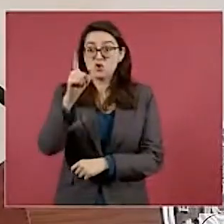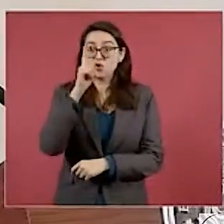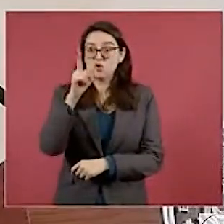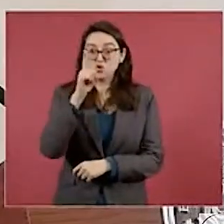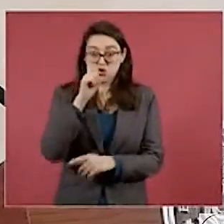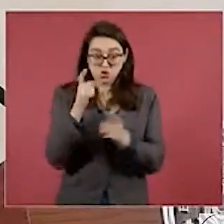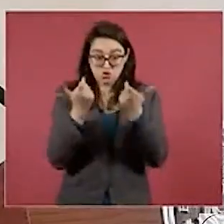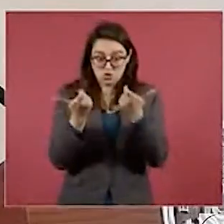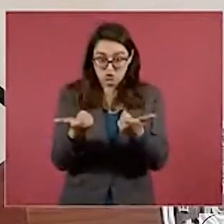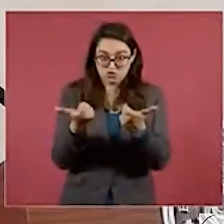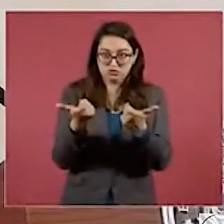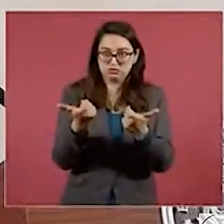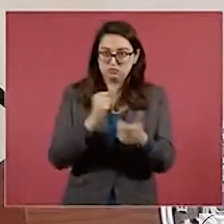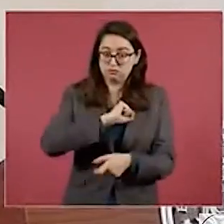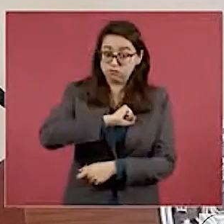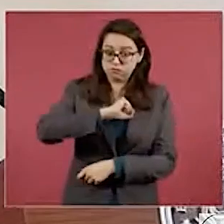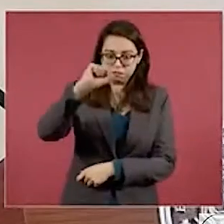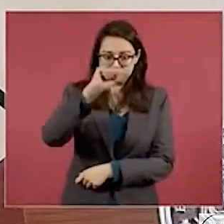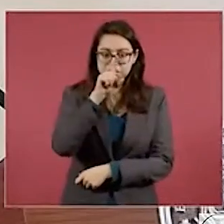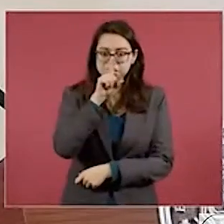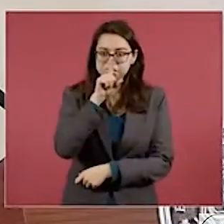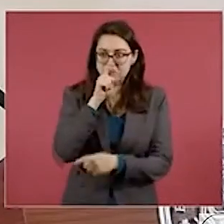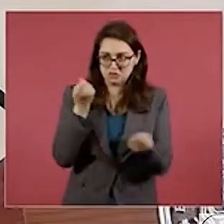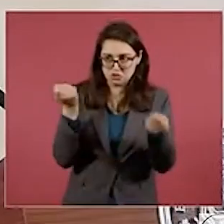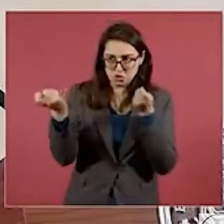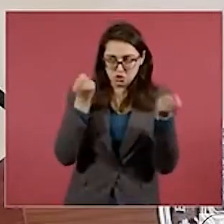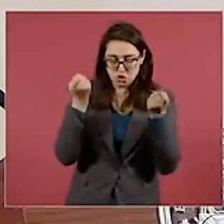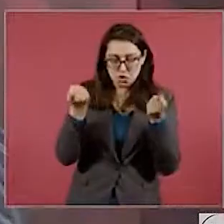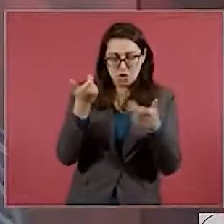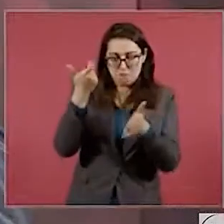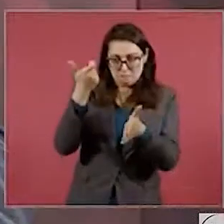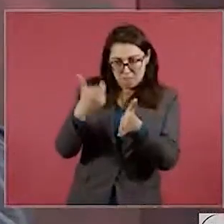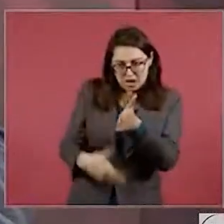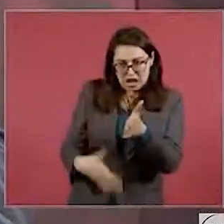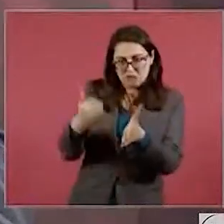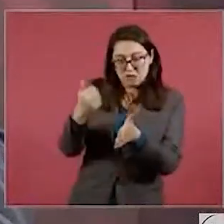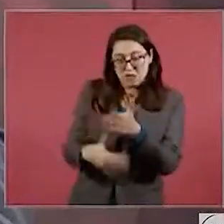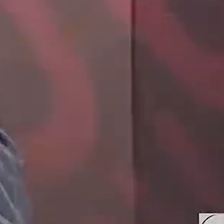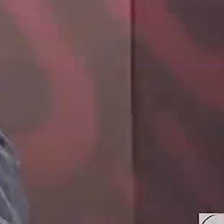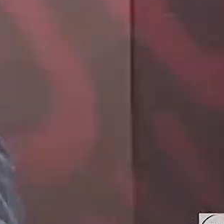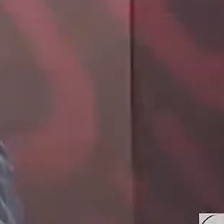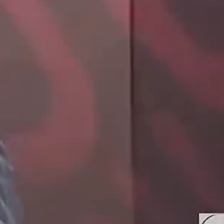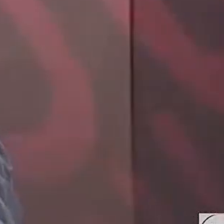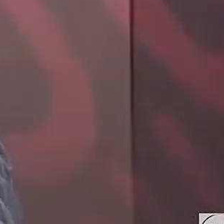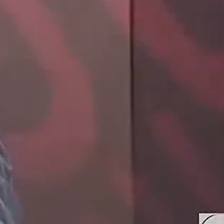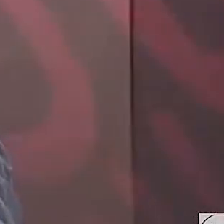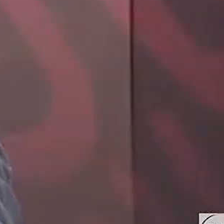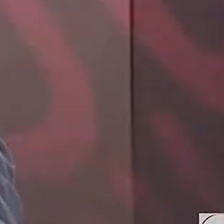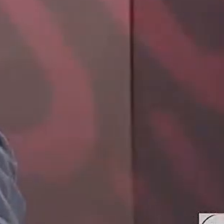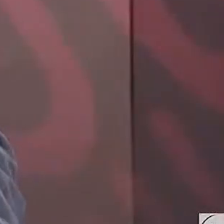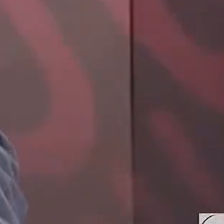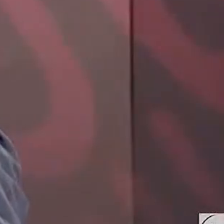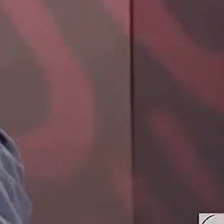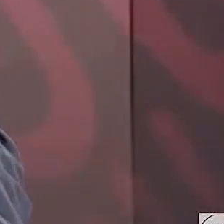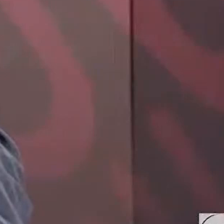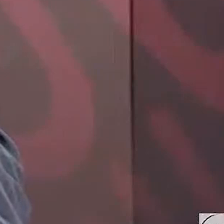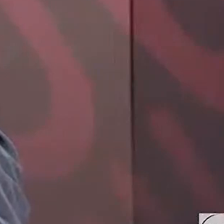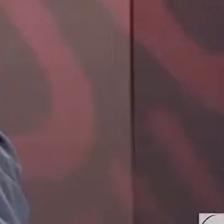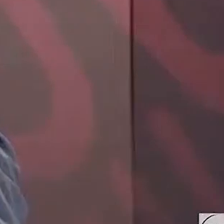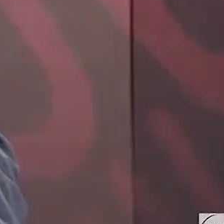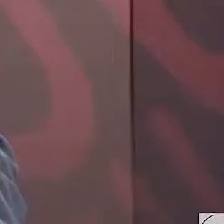luz y se beneficia a los consumidores, pero este ministro no está